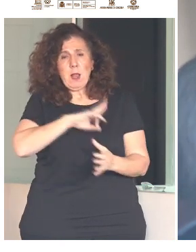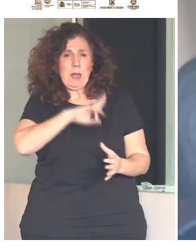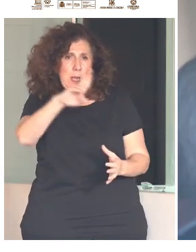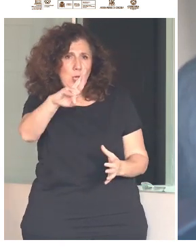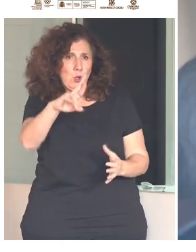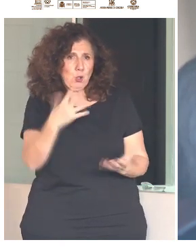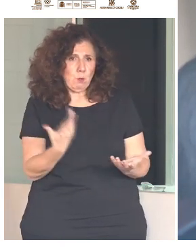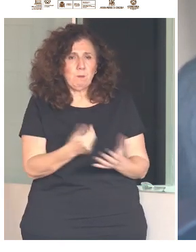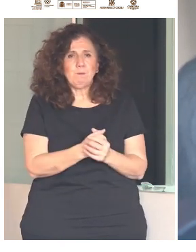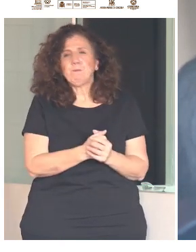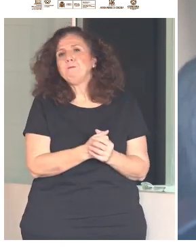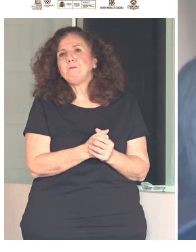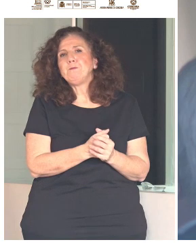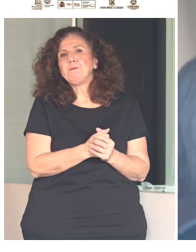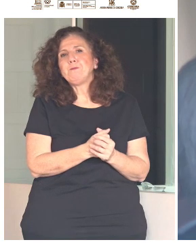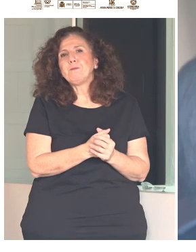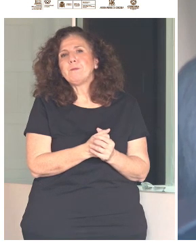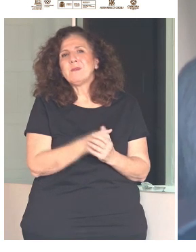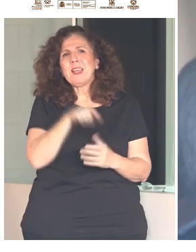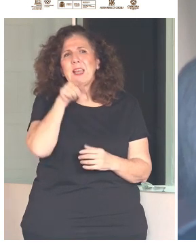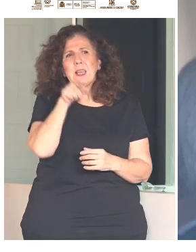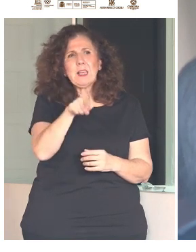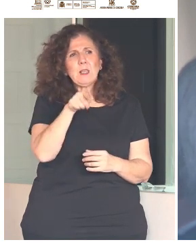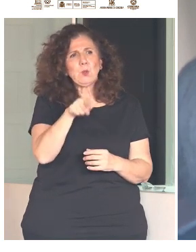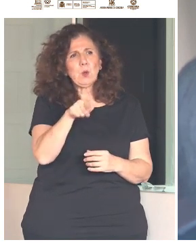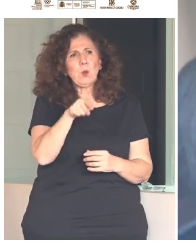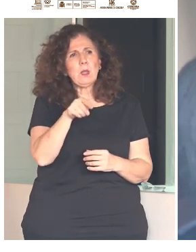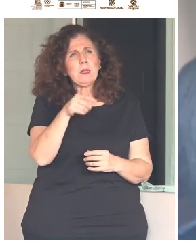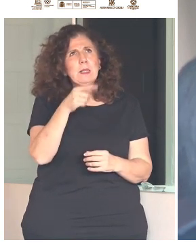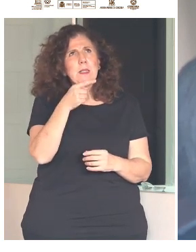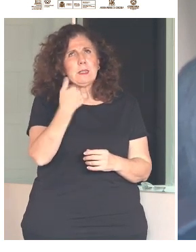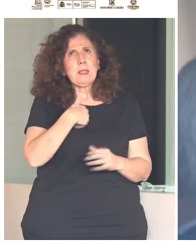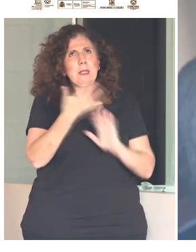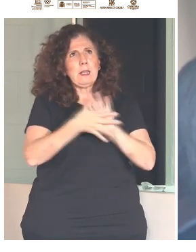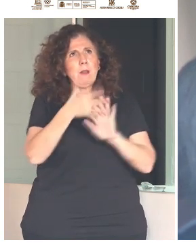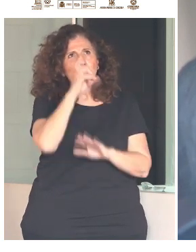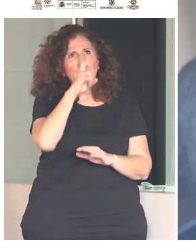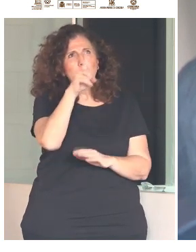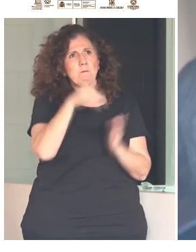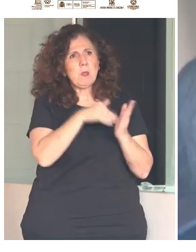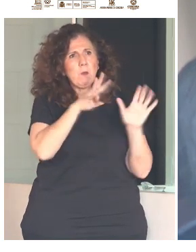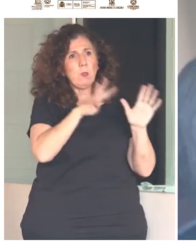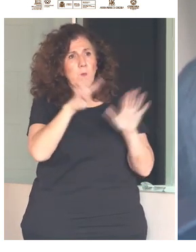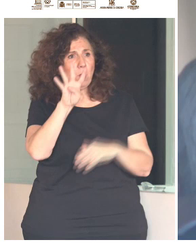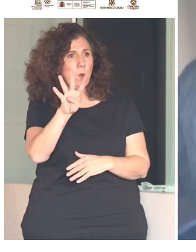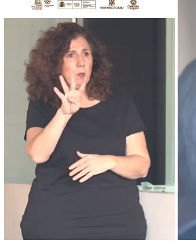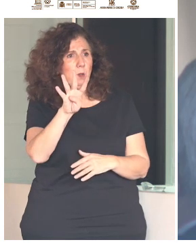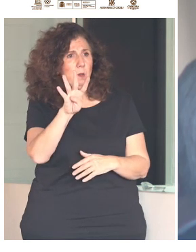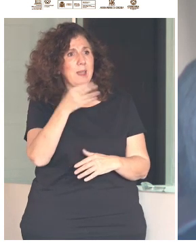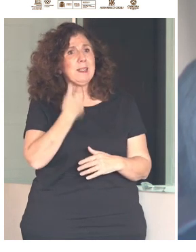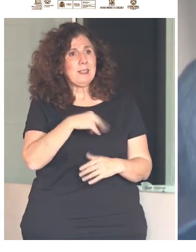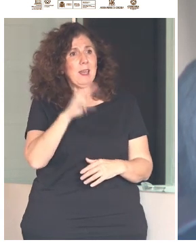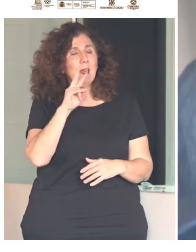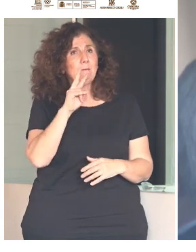religiosos y demás. Esto se decía, insisto, en 1994. Se veían